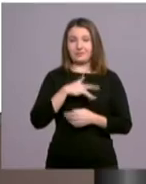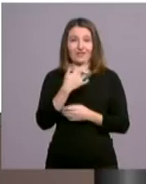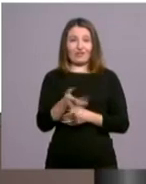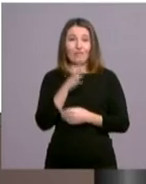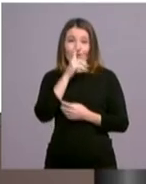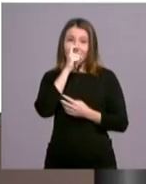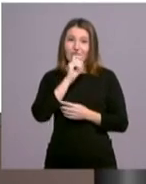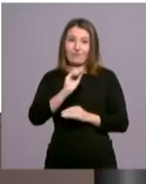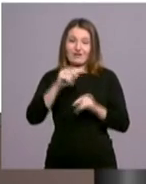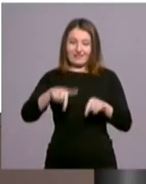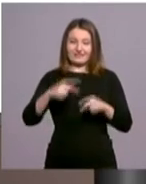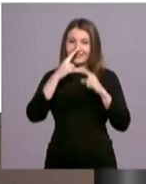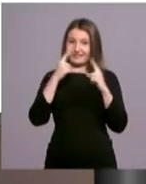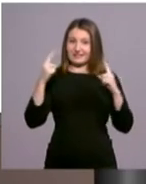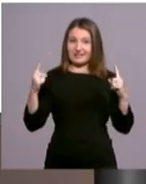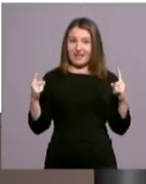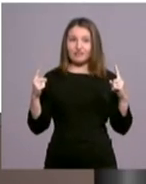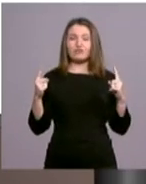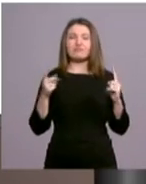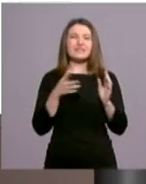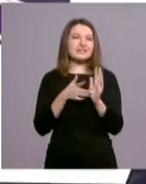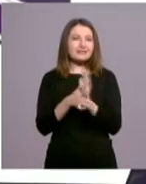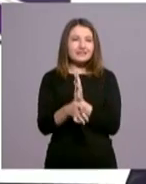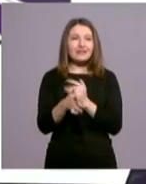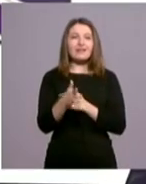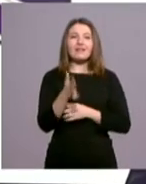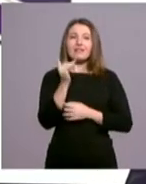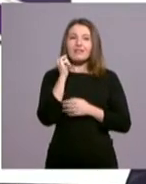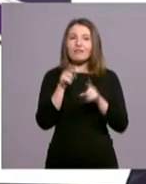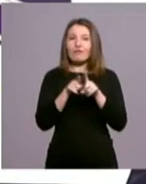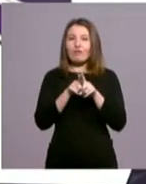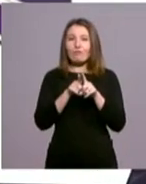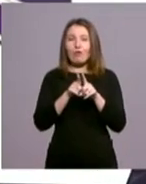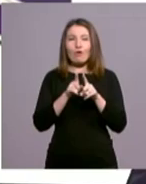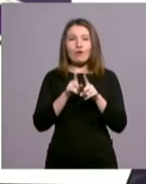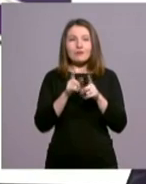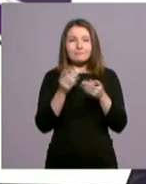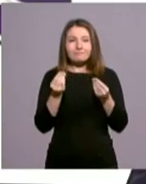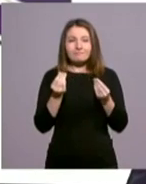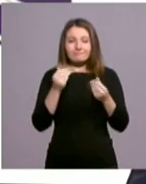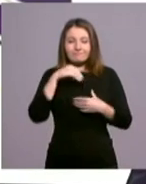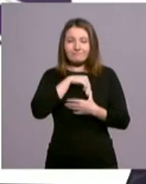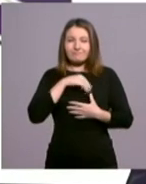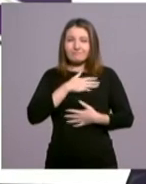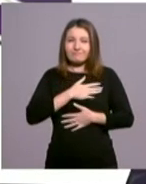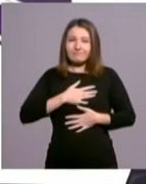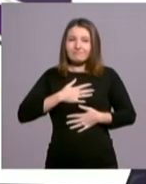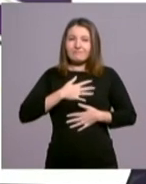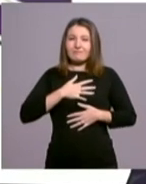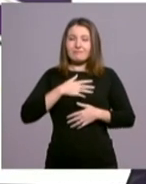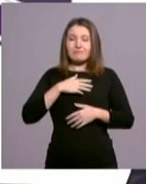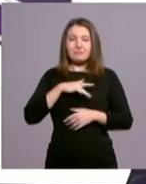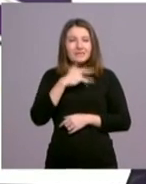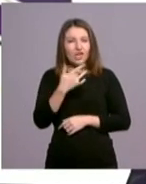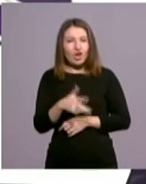recuerda este año, ¿no? Es decir, tener esa entraña de misericordia, de mirar,